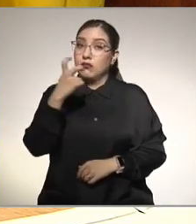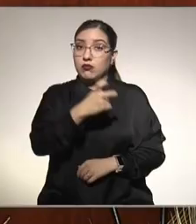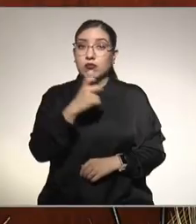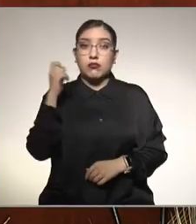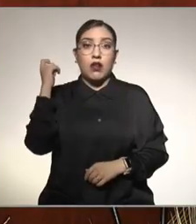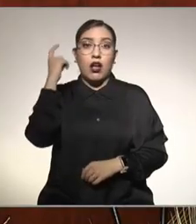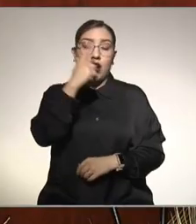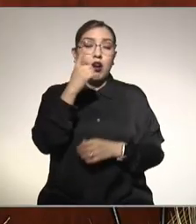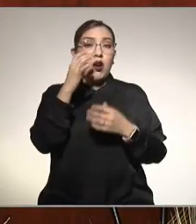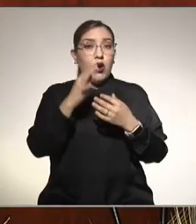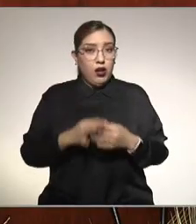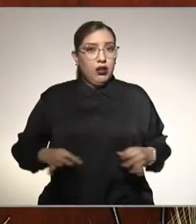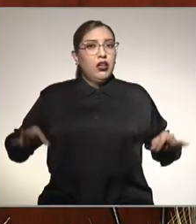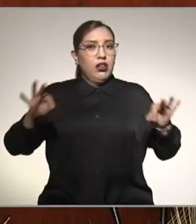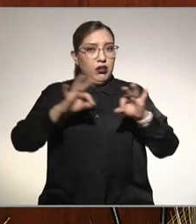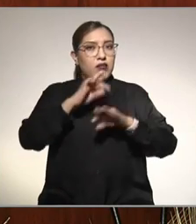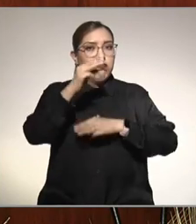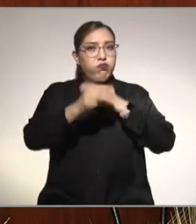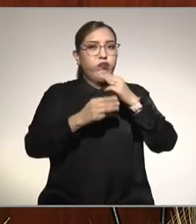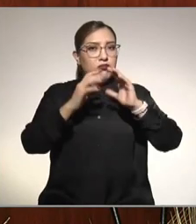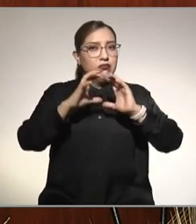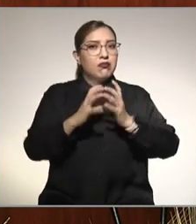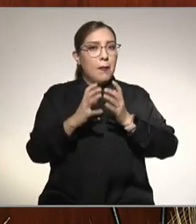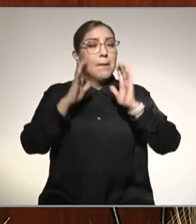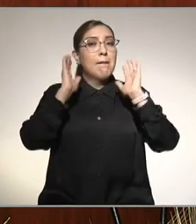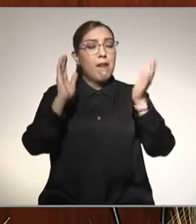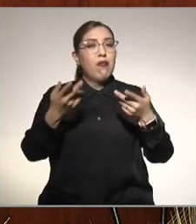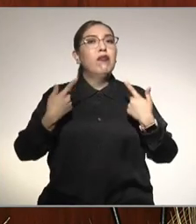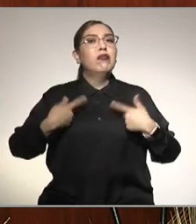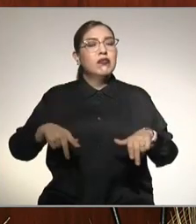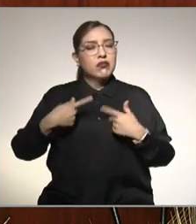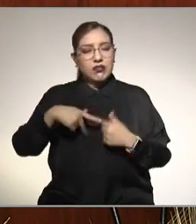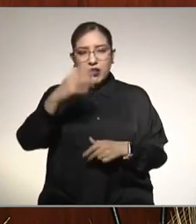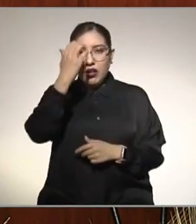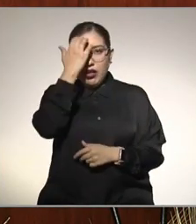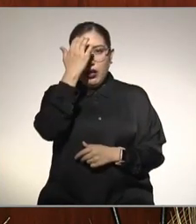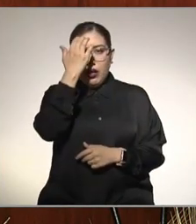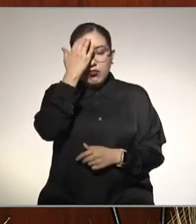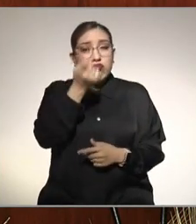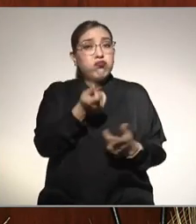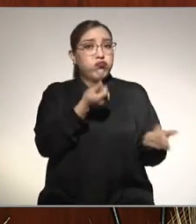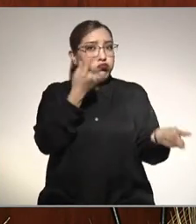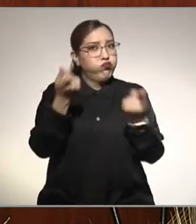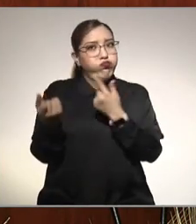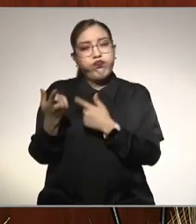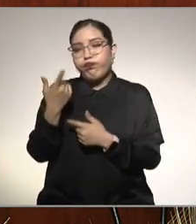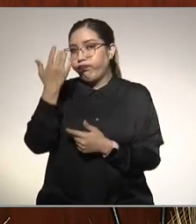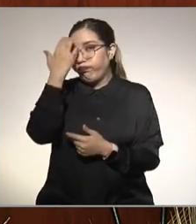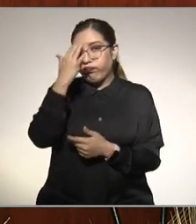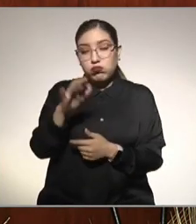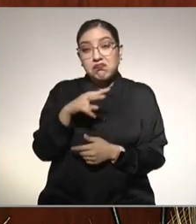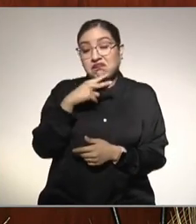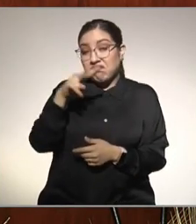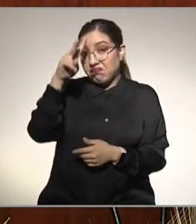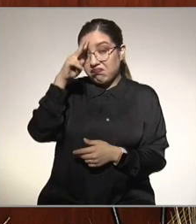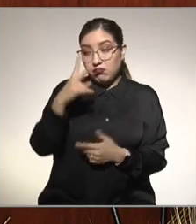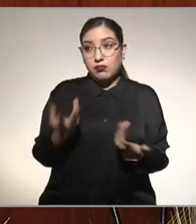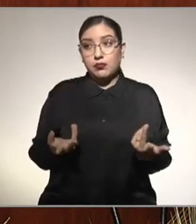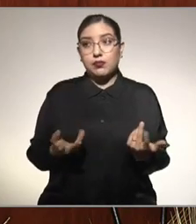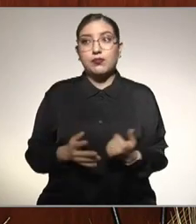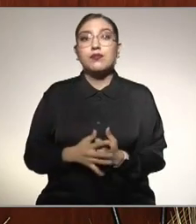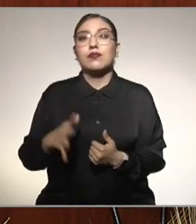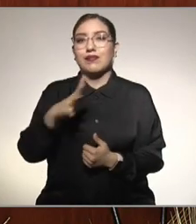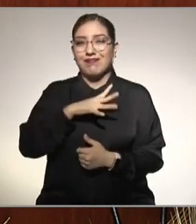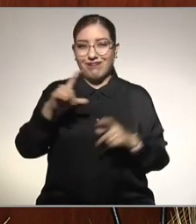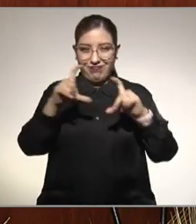de que sí, se ha informado a los médicos de primer contacto que no tenían mucha idea. Hay en la medicina una frase que